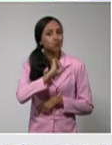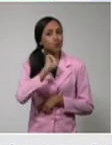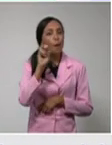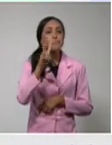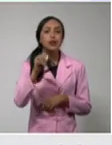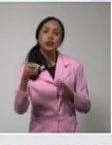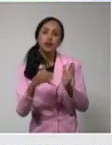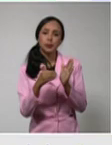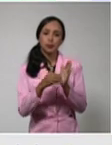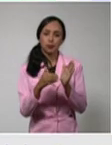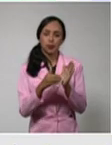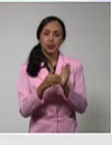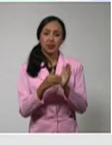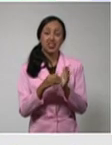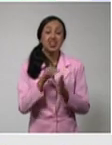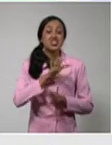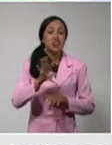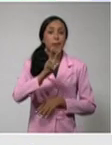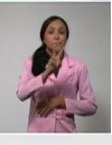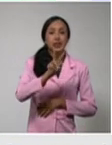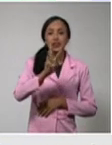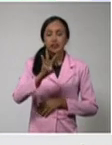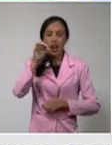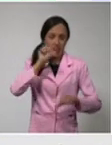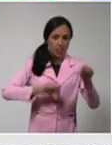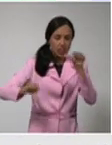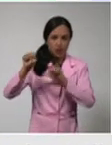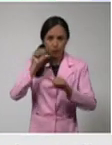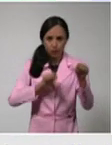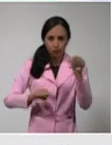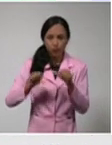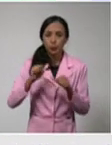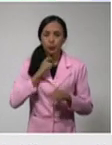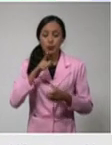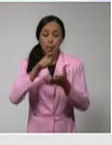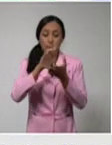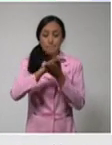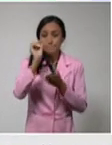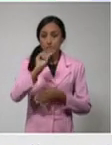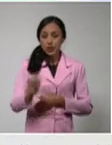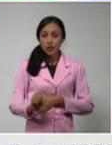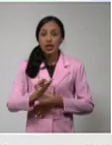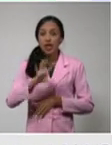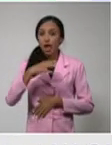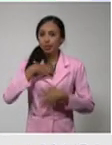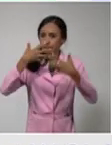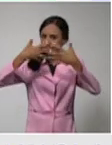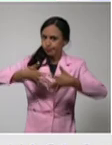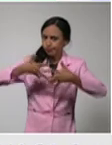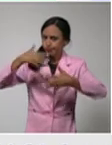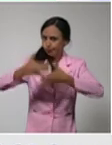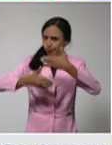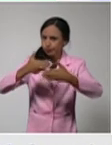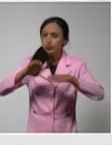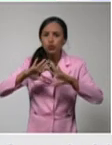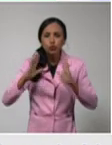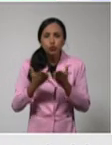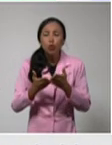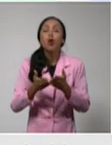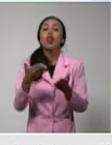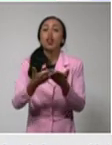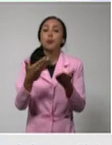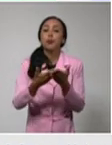23 laboratorios, como dijimos ayer, el de Mayabeque, pues, ya procesando las muestras de esta provincia.